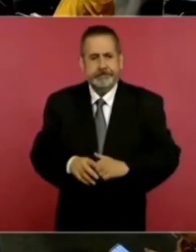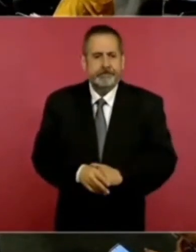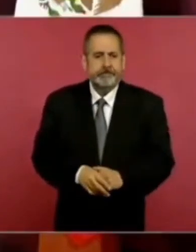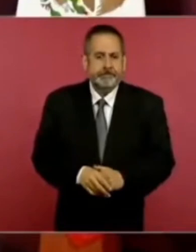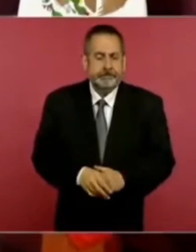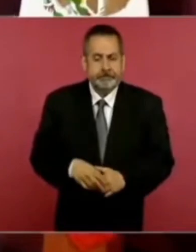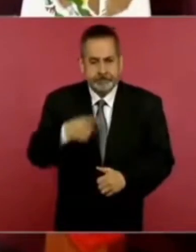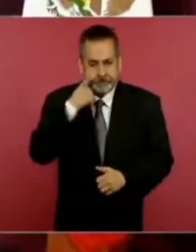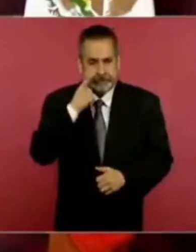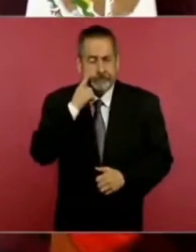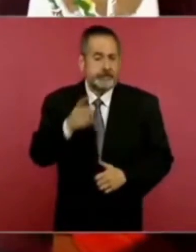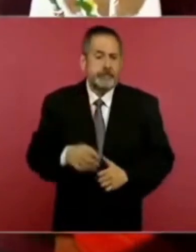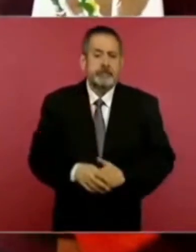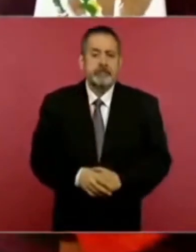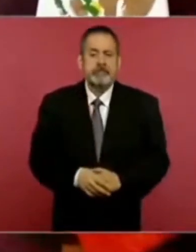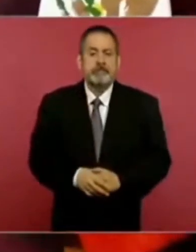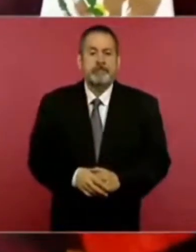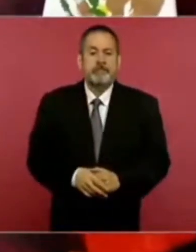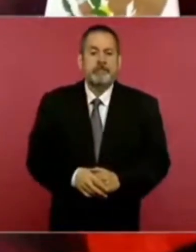que